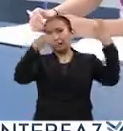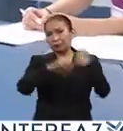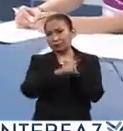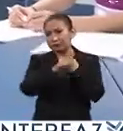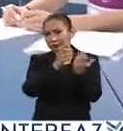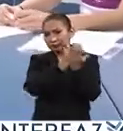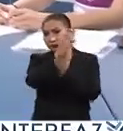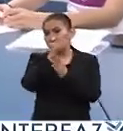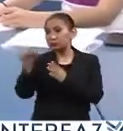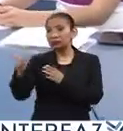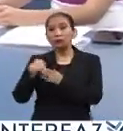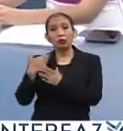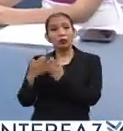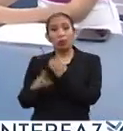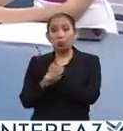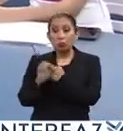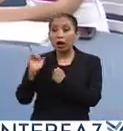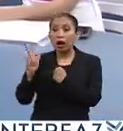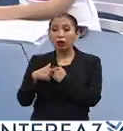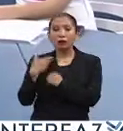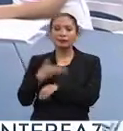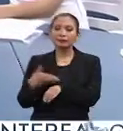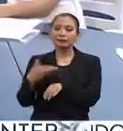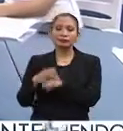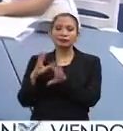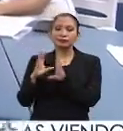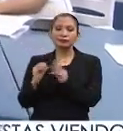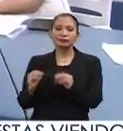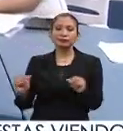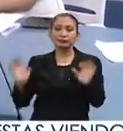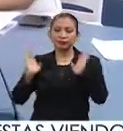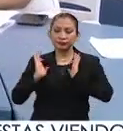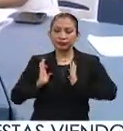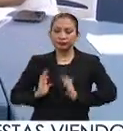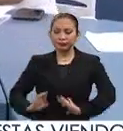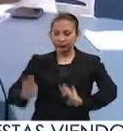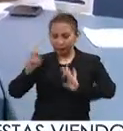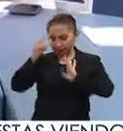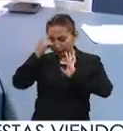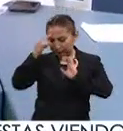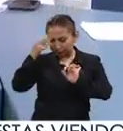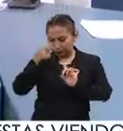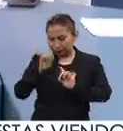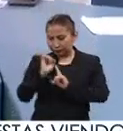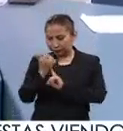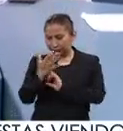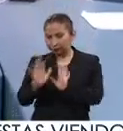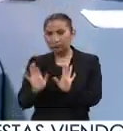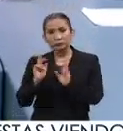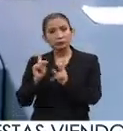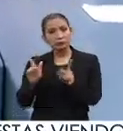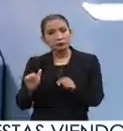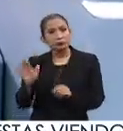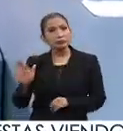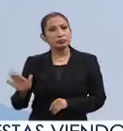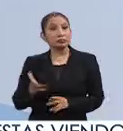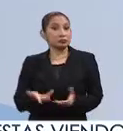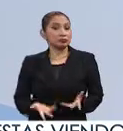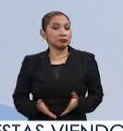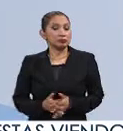exagerados en cuestión de resolver problemas, y ellos no tratan de manejar las situaciones pacíficamente.